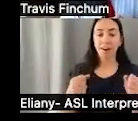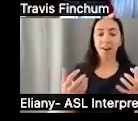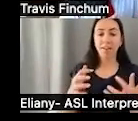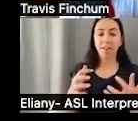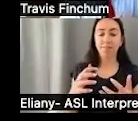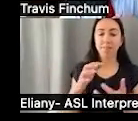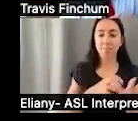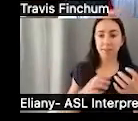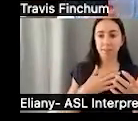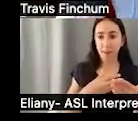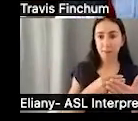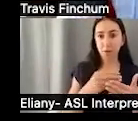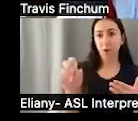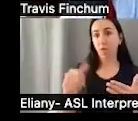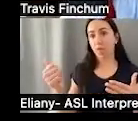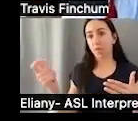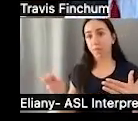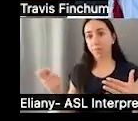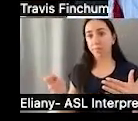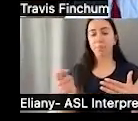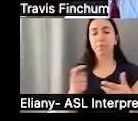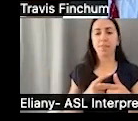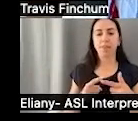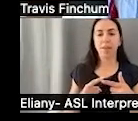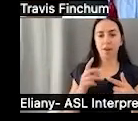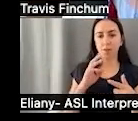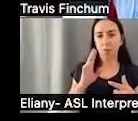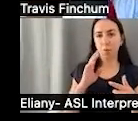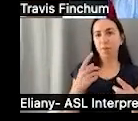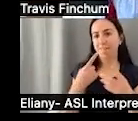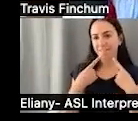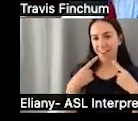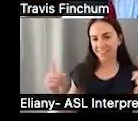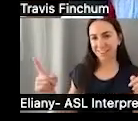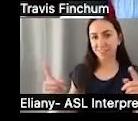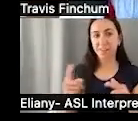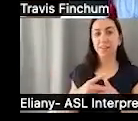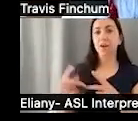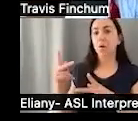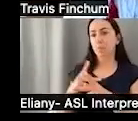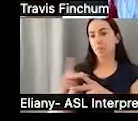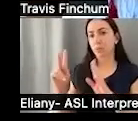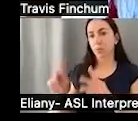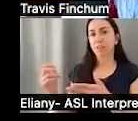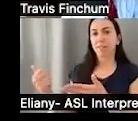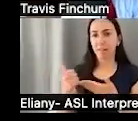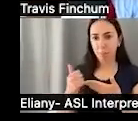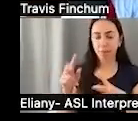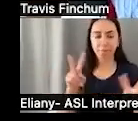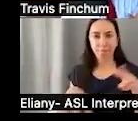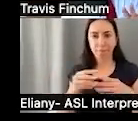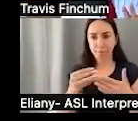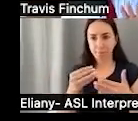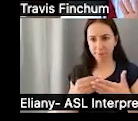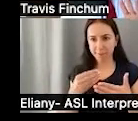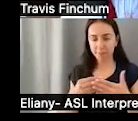lo haga, pero si puedo combinar mis fondos con los fondos de otros, tal vez sea más efectivo. Y ahora puedo hacer que una persona